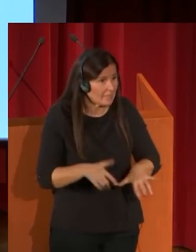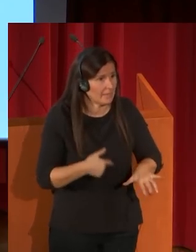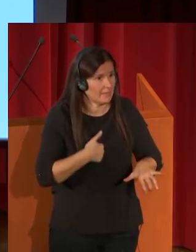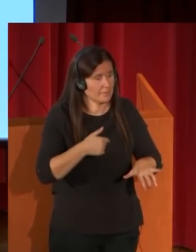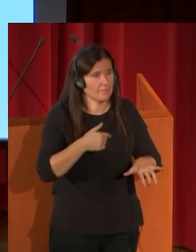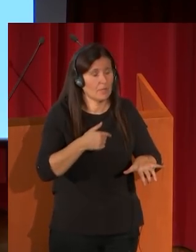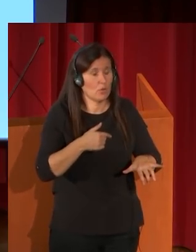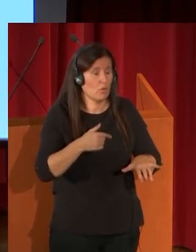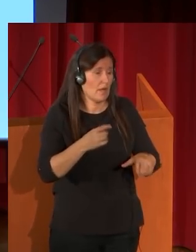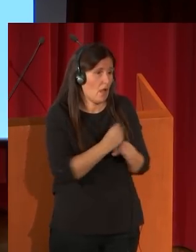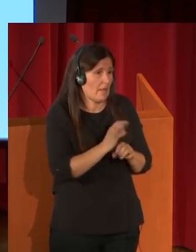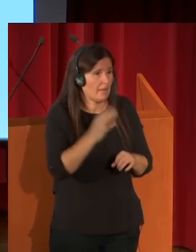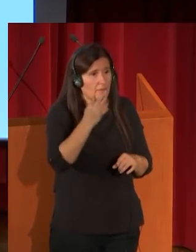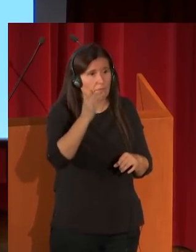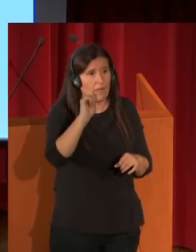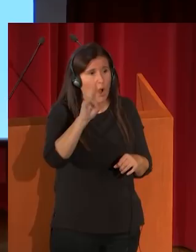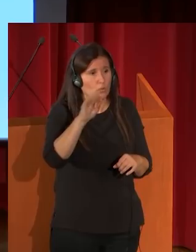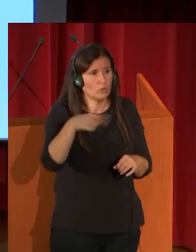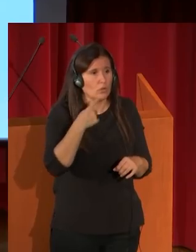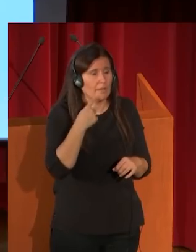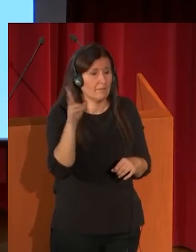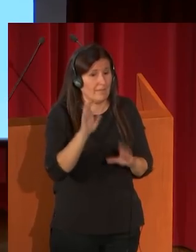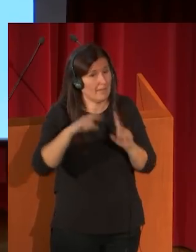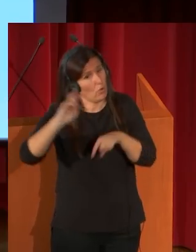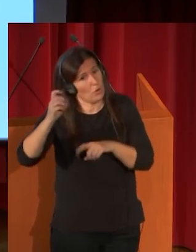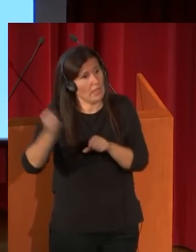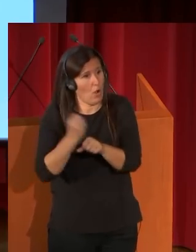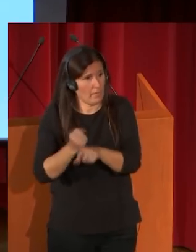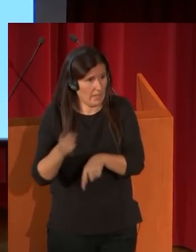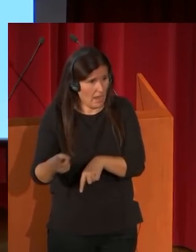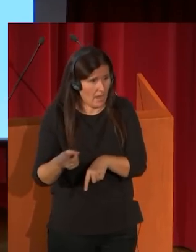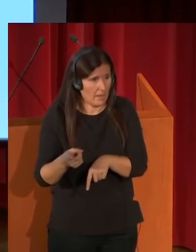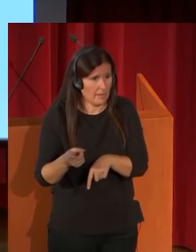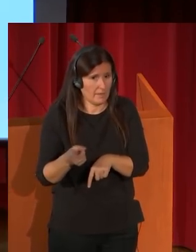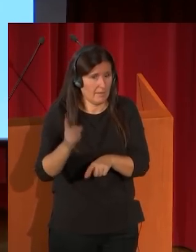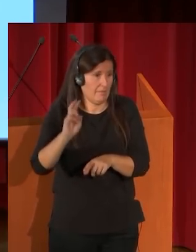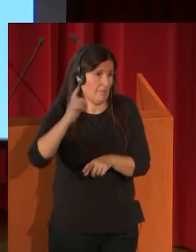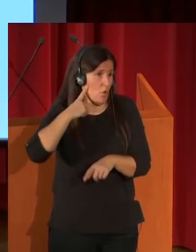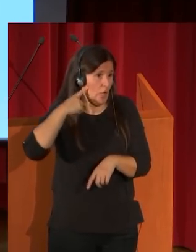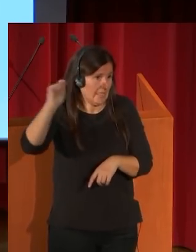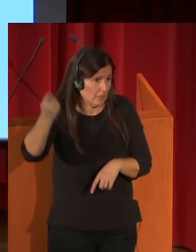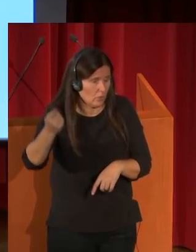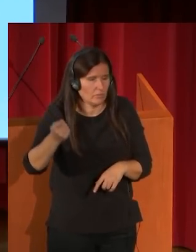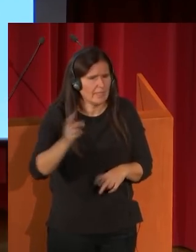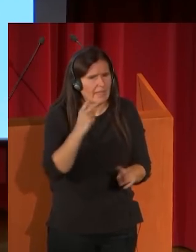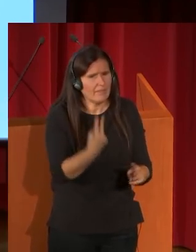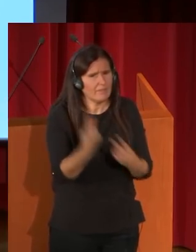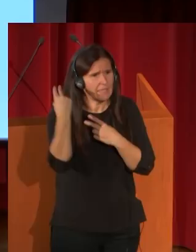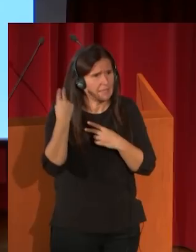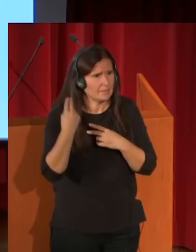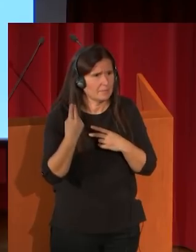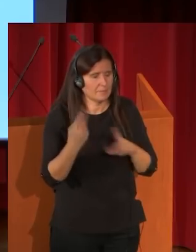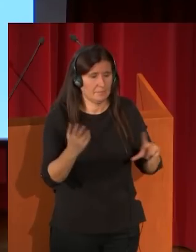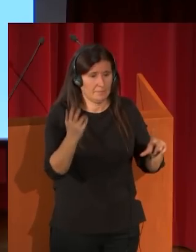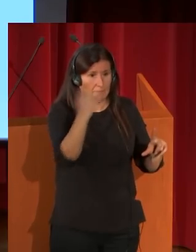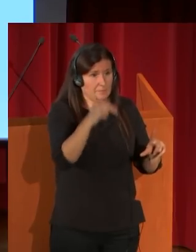repertorio que se basa en la ópera de Gunot, que había tenido un gran éxito, y que fíjense cómo la interpretación